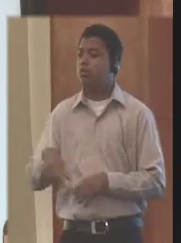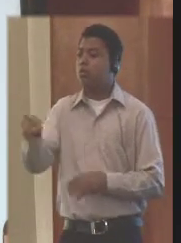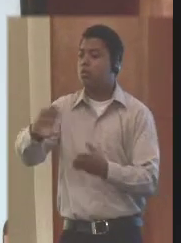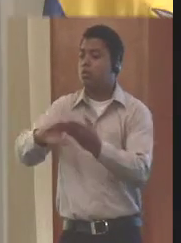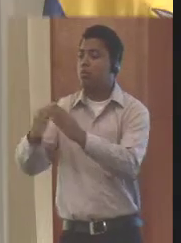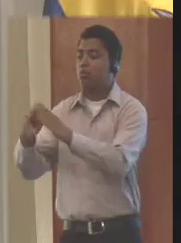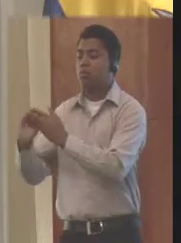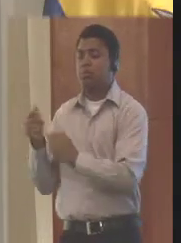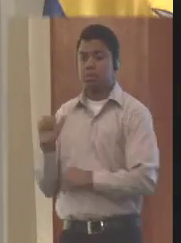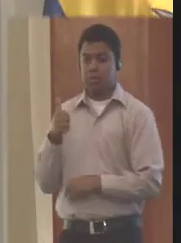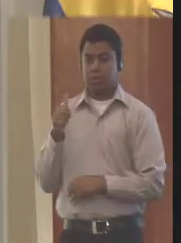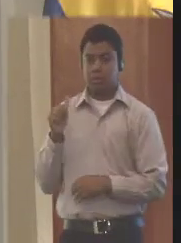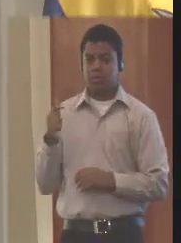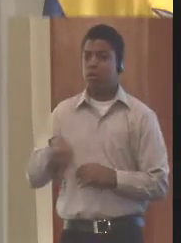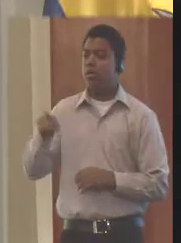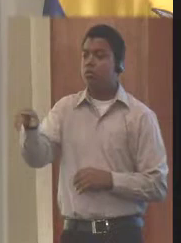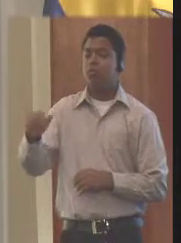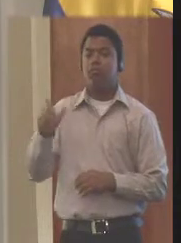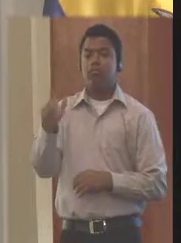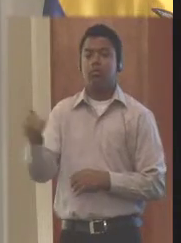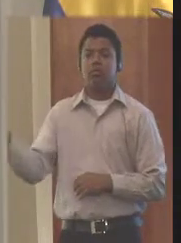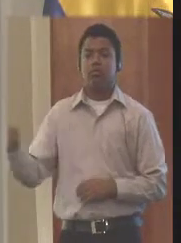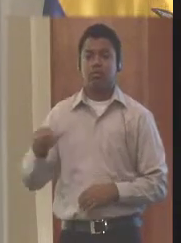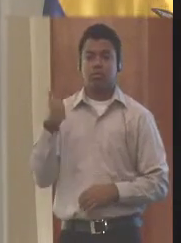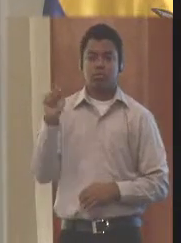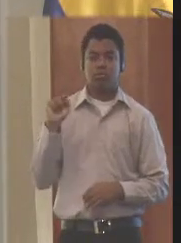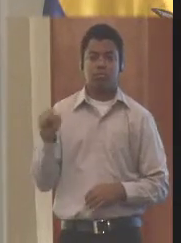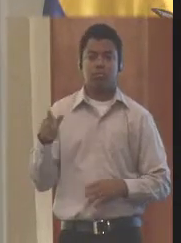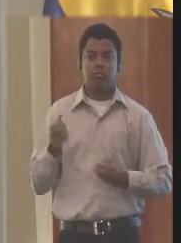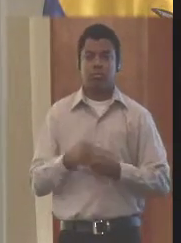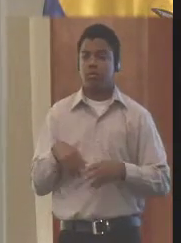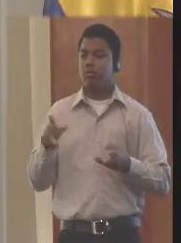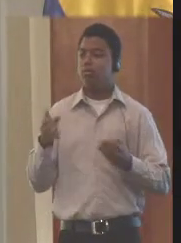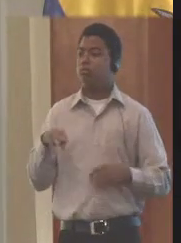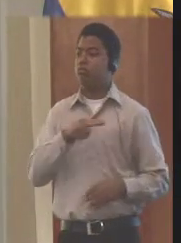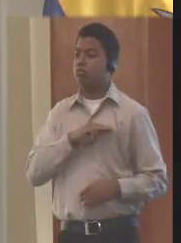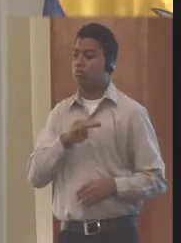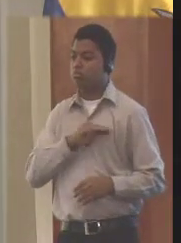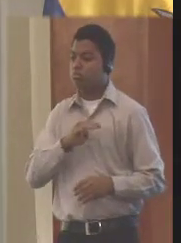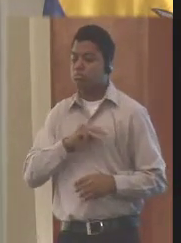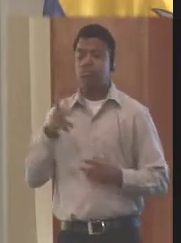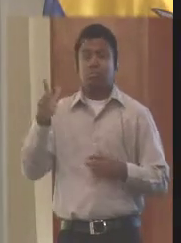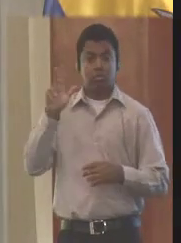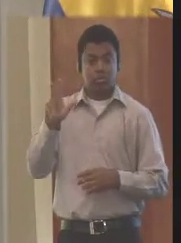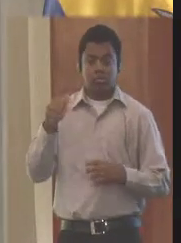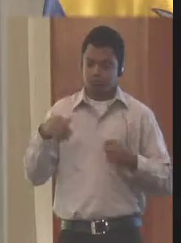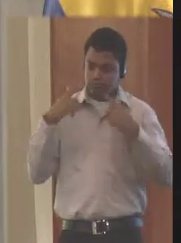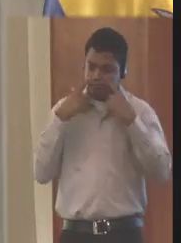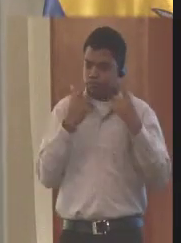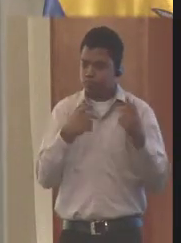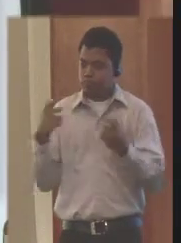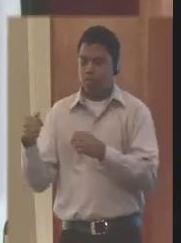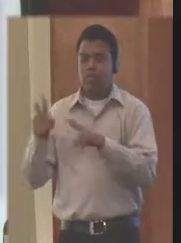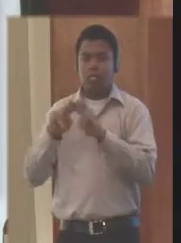comunidades, 10 mil habitantes. Y hoy tenemos tres municipios hacia donde se está ampliando la zona industrial.